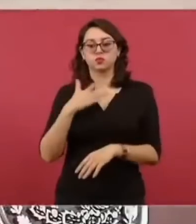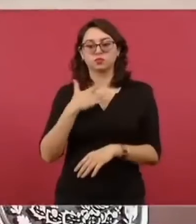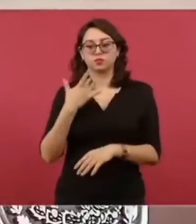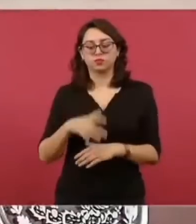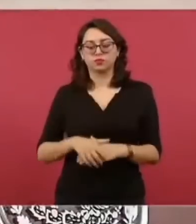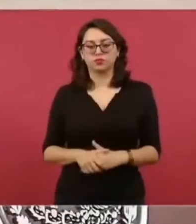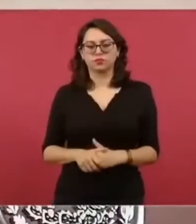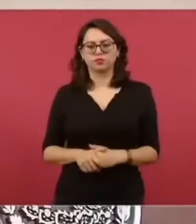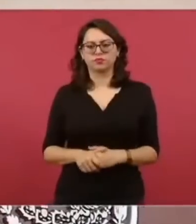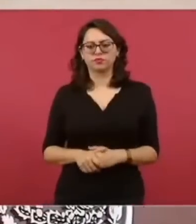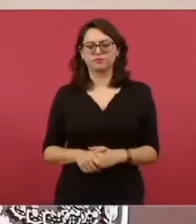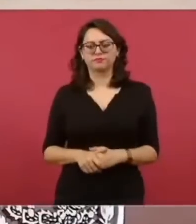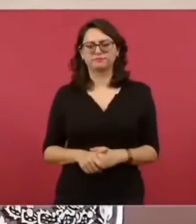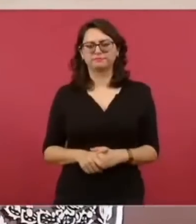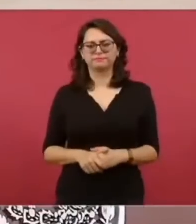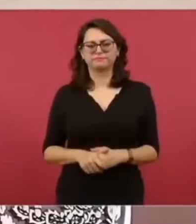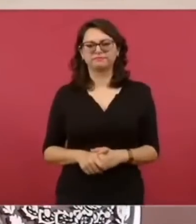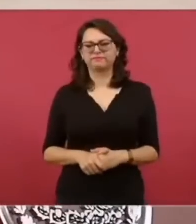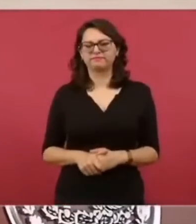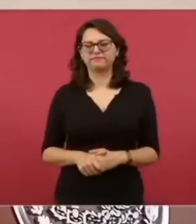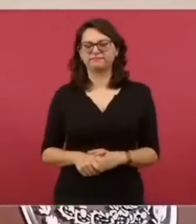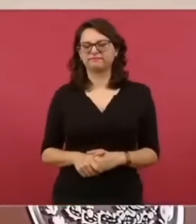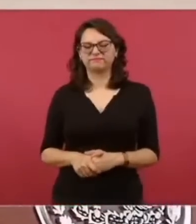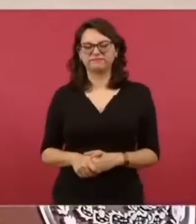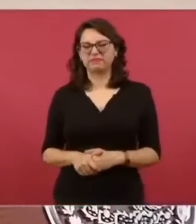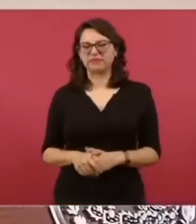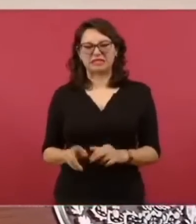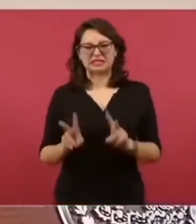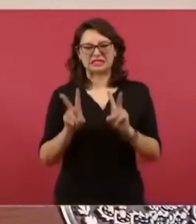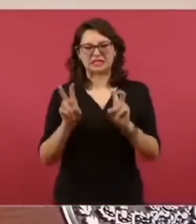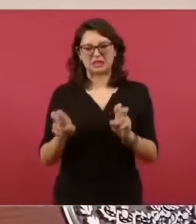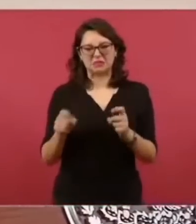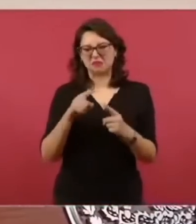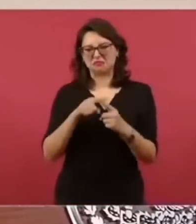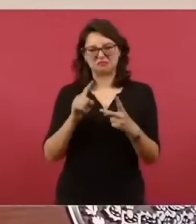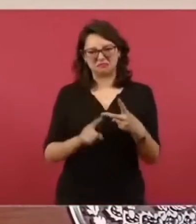Pues no quiero hablar mucho de eso, de ninguno de los temas.